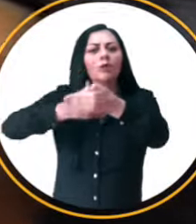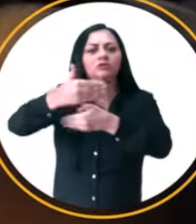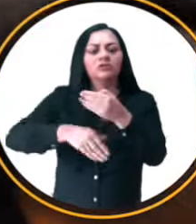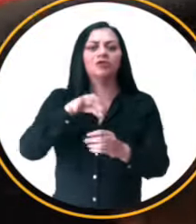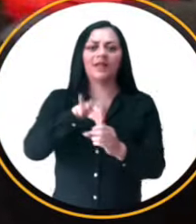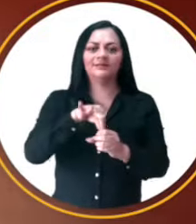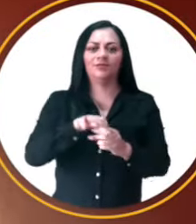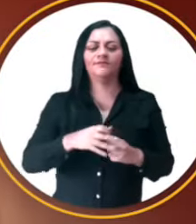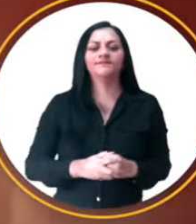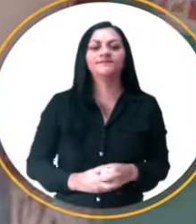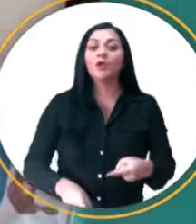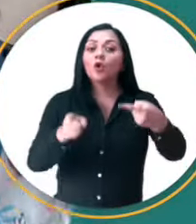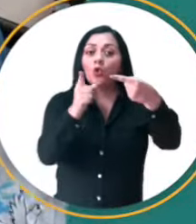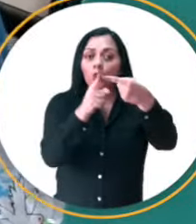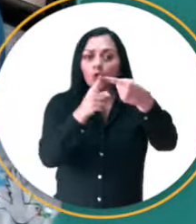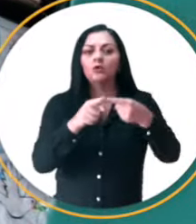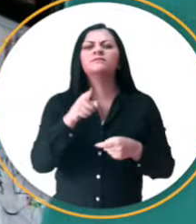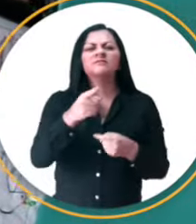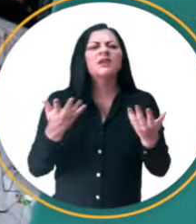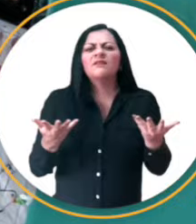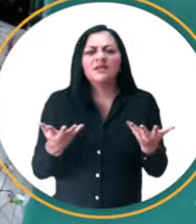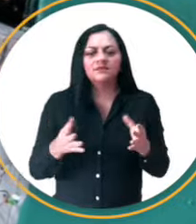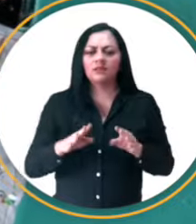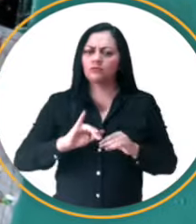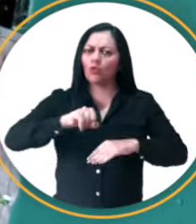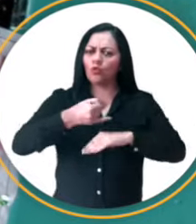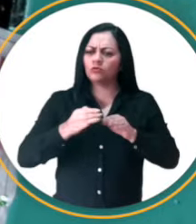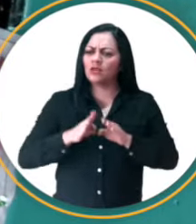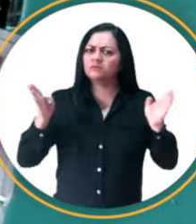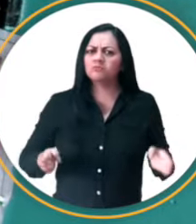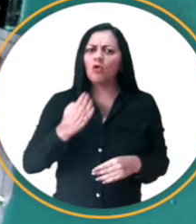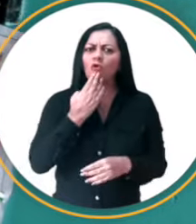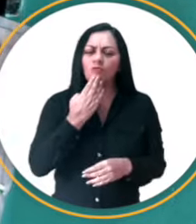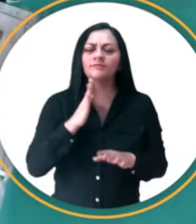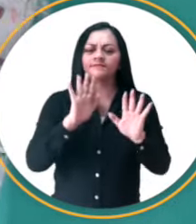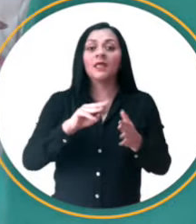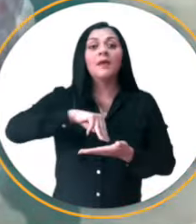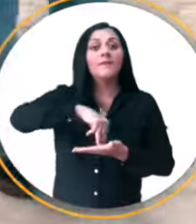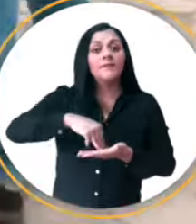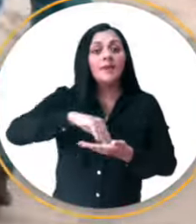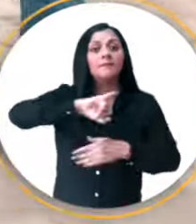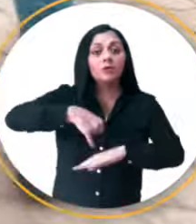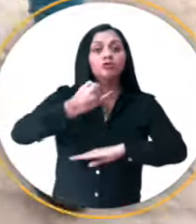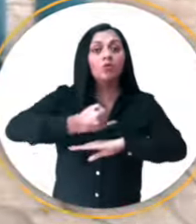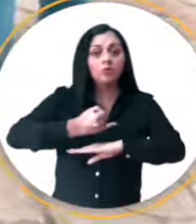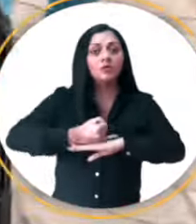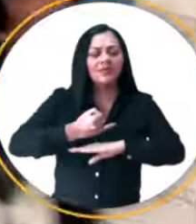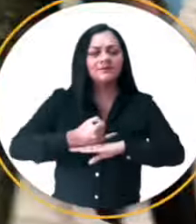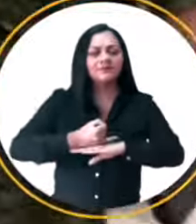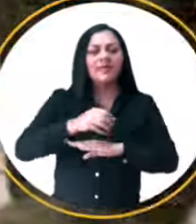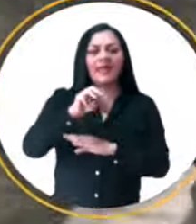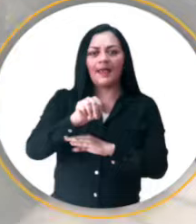etapas del proceso electoral. 1. Conformación e instalación de la Junta Receptora del Voto. Los miembros de las Juntas